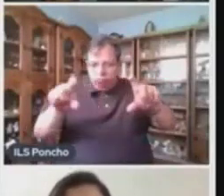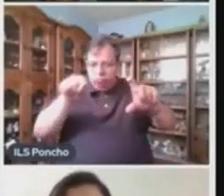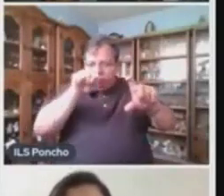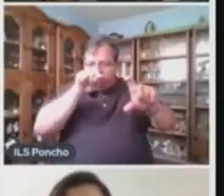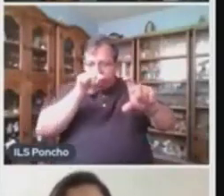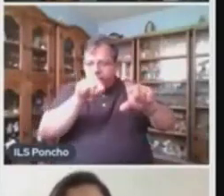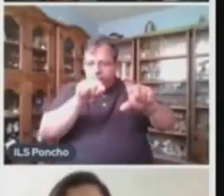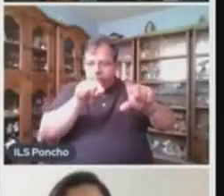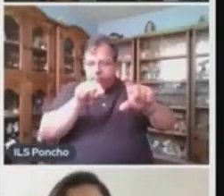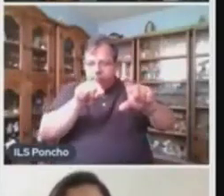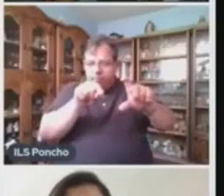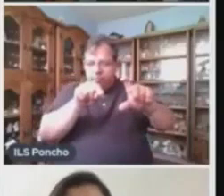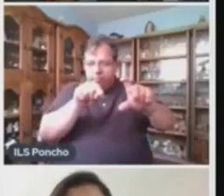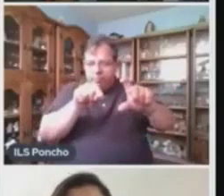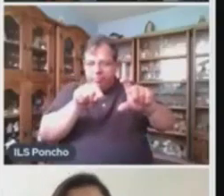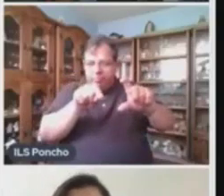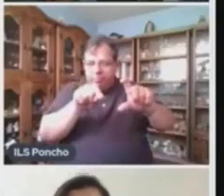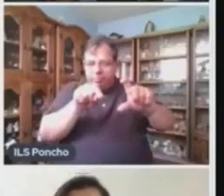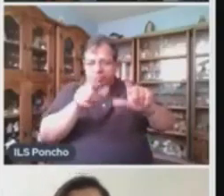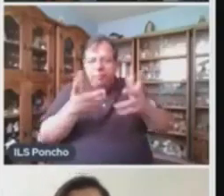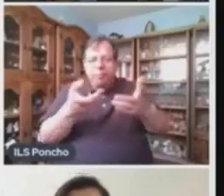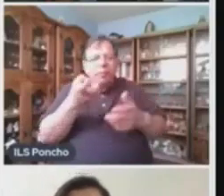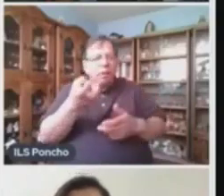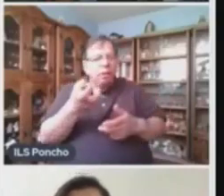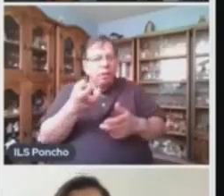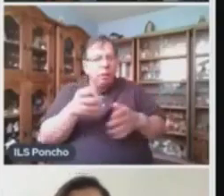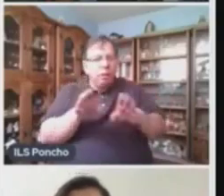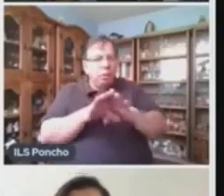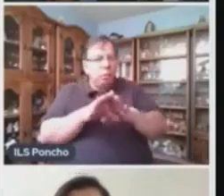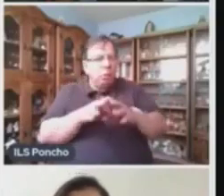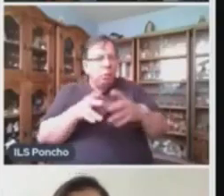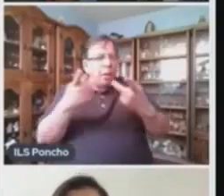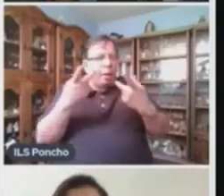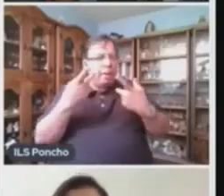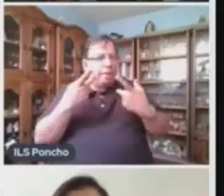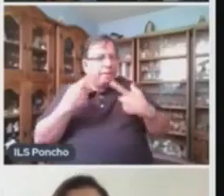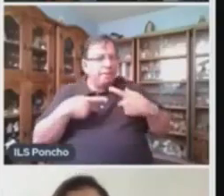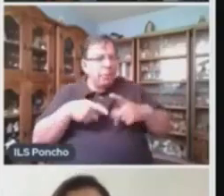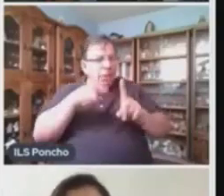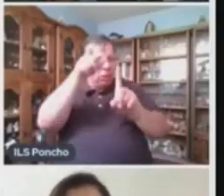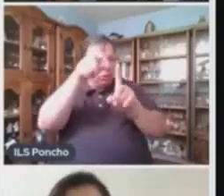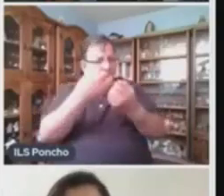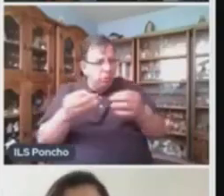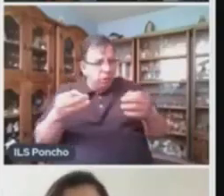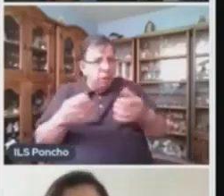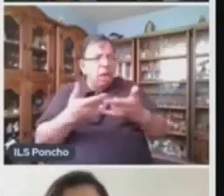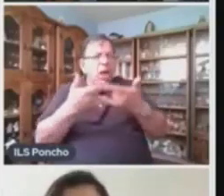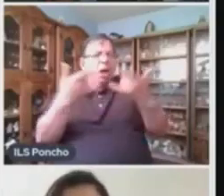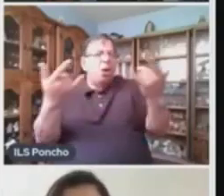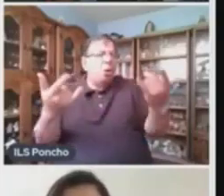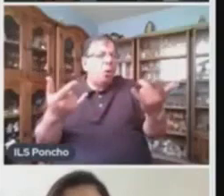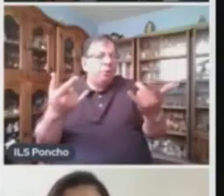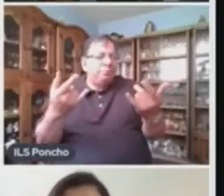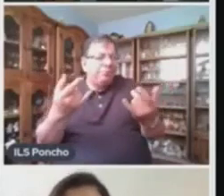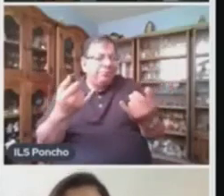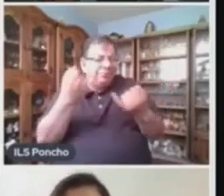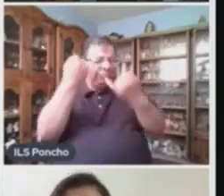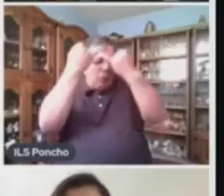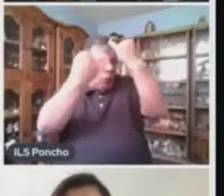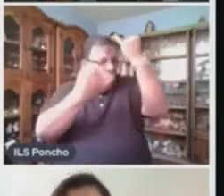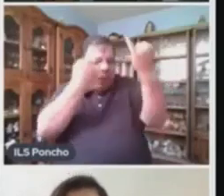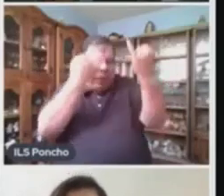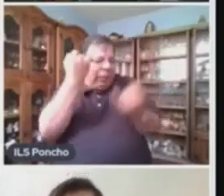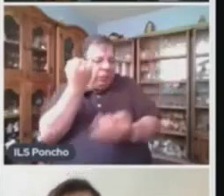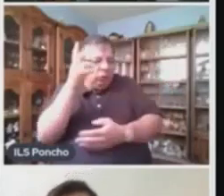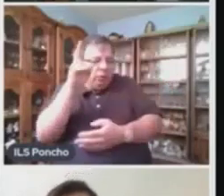vinculada A un protagonista Es ficticio Y existen Uno o varios Personajes